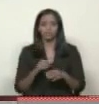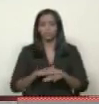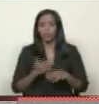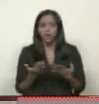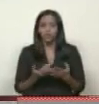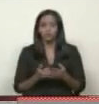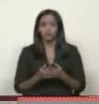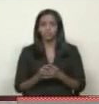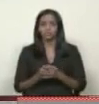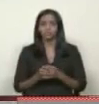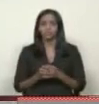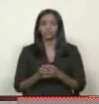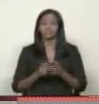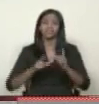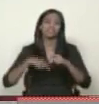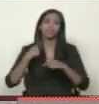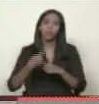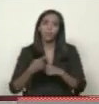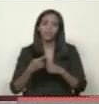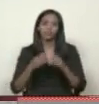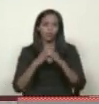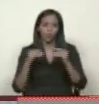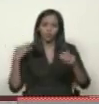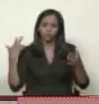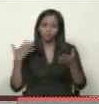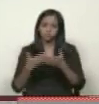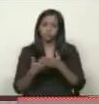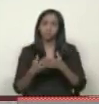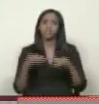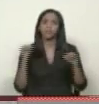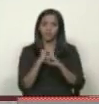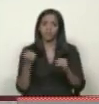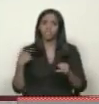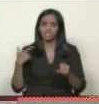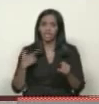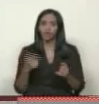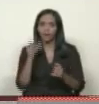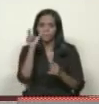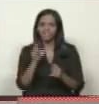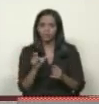Y después de todo este tiempo, por fin ya cuento con un donante.